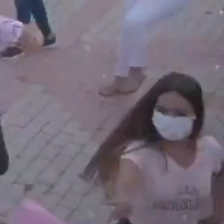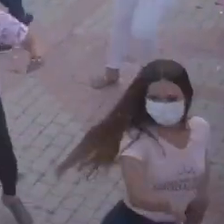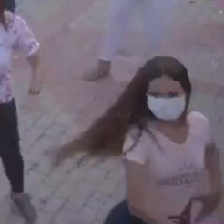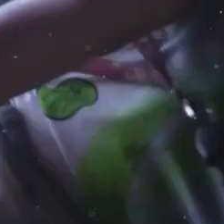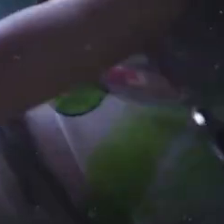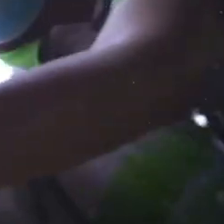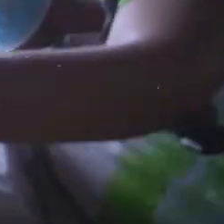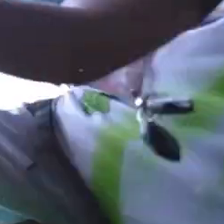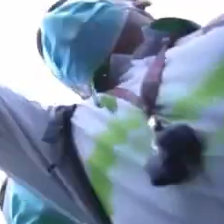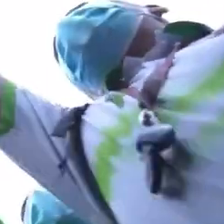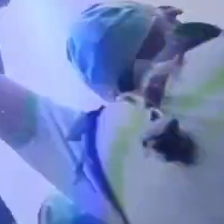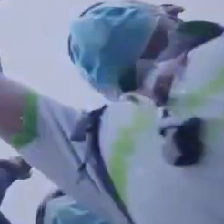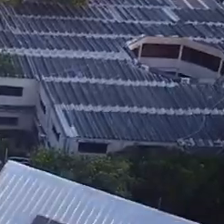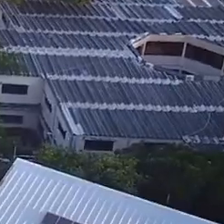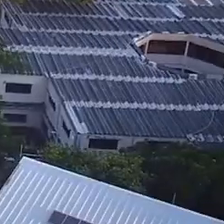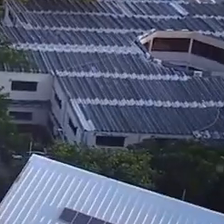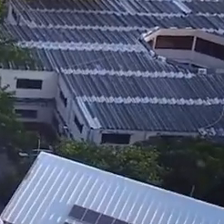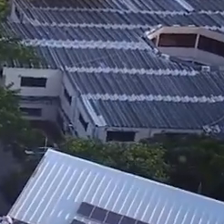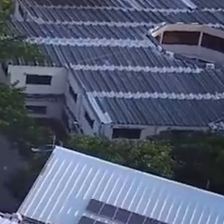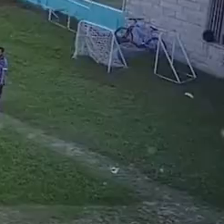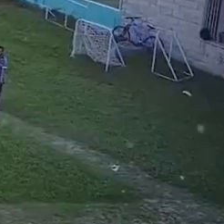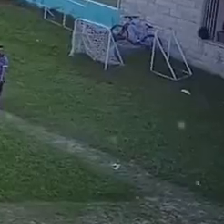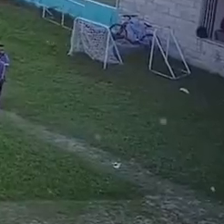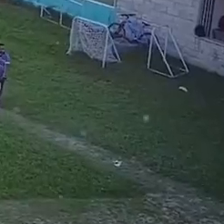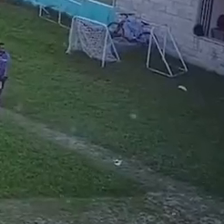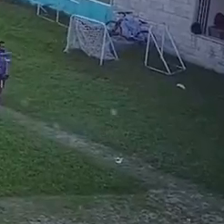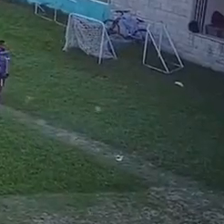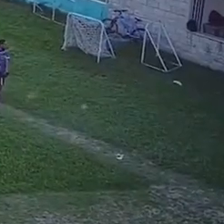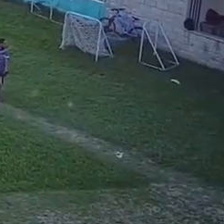Somos la esperanza del territorio.